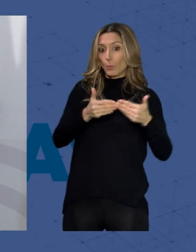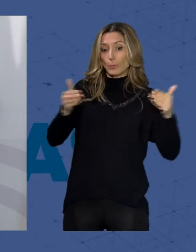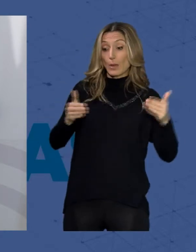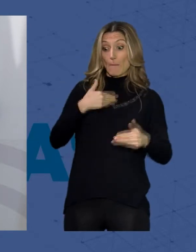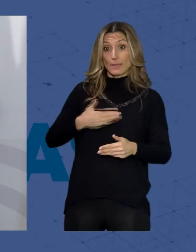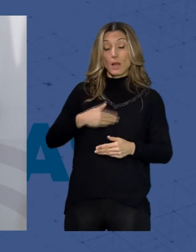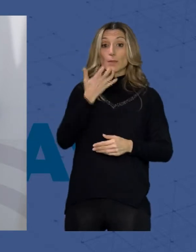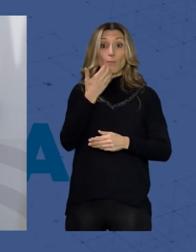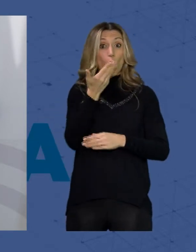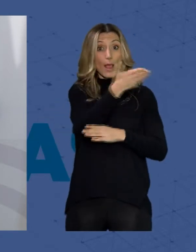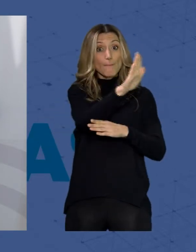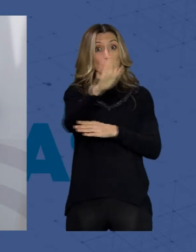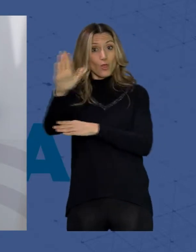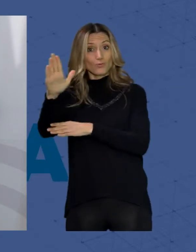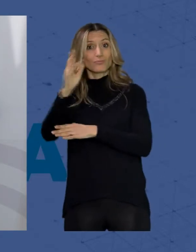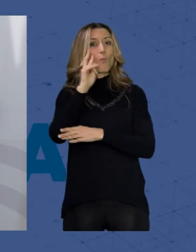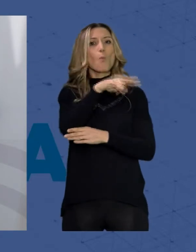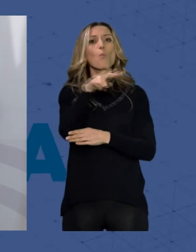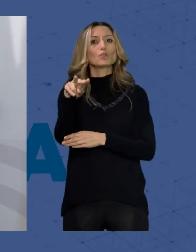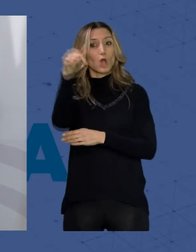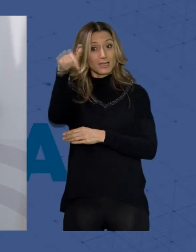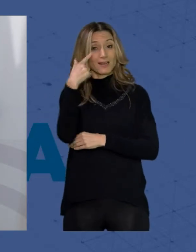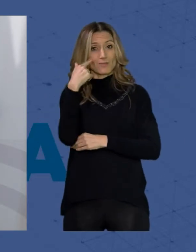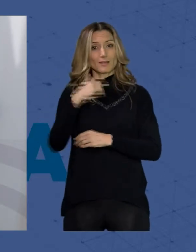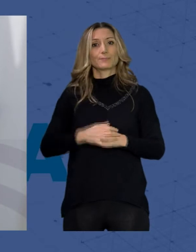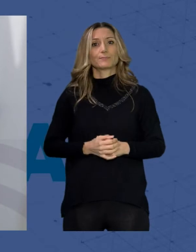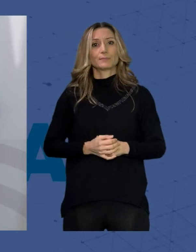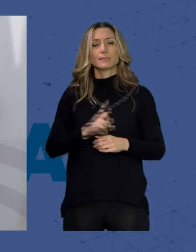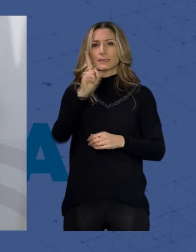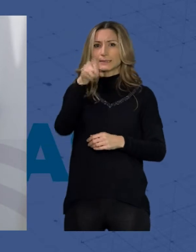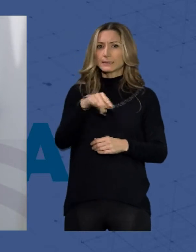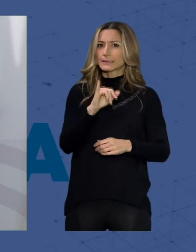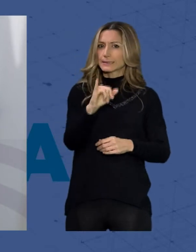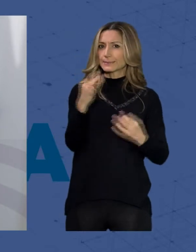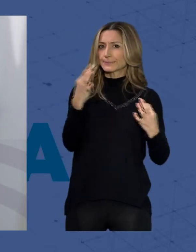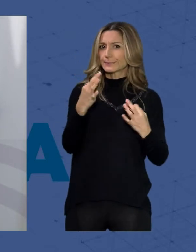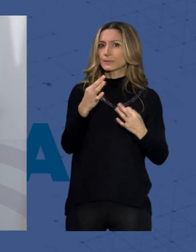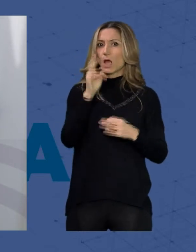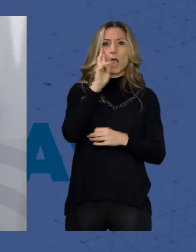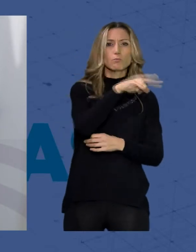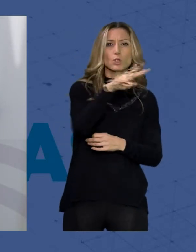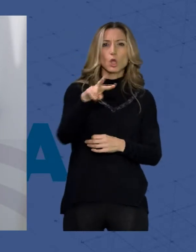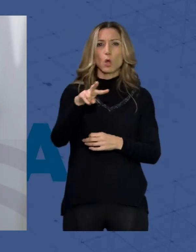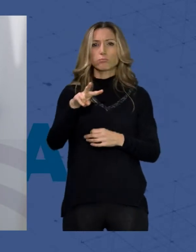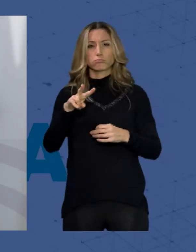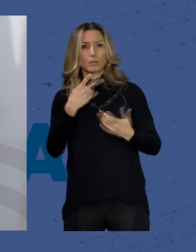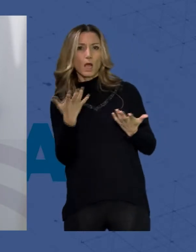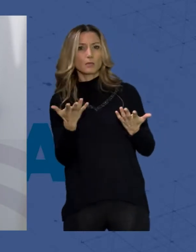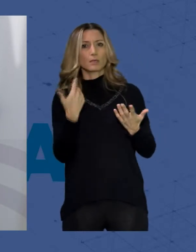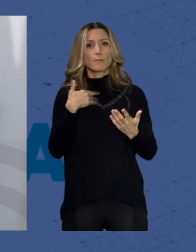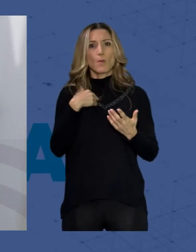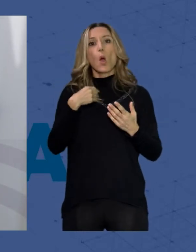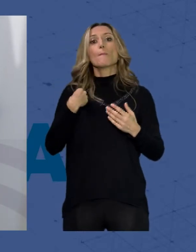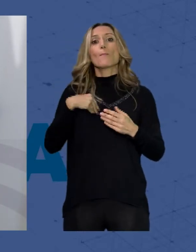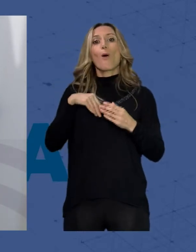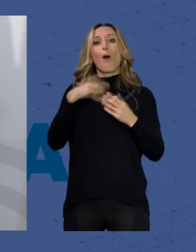exposición en el Museo de Almería. Tenemos la exposición que también se inauguró de marco barroco.